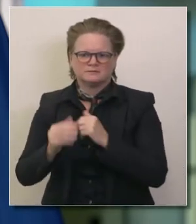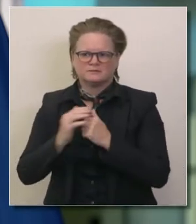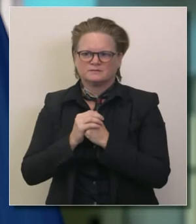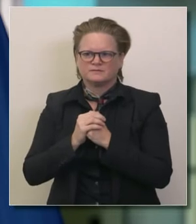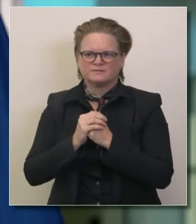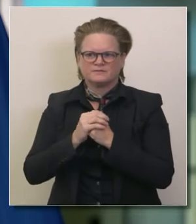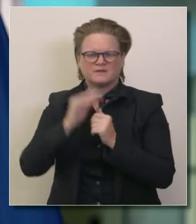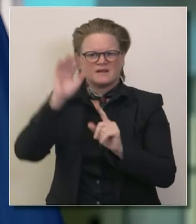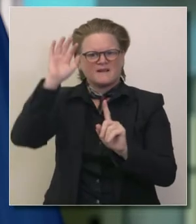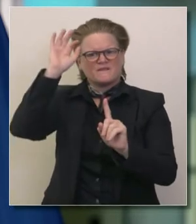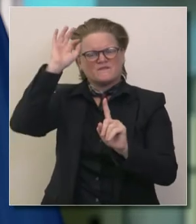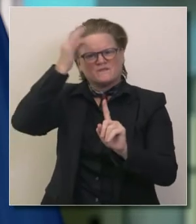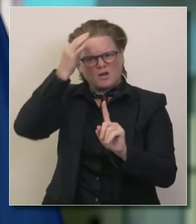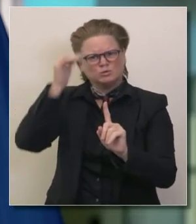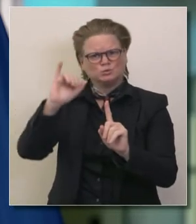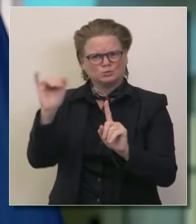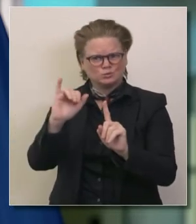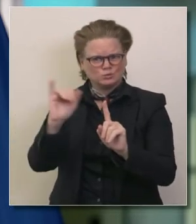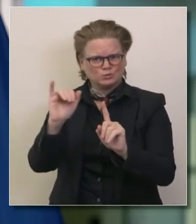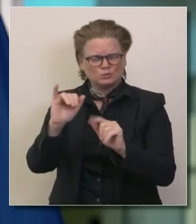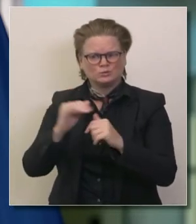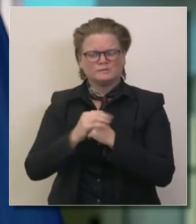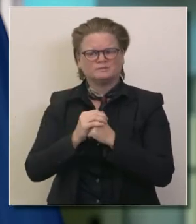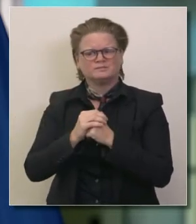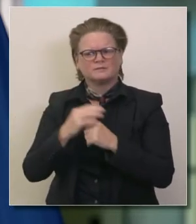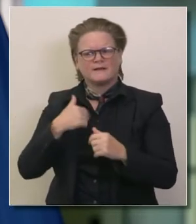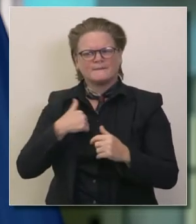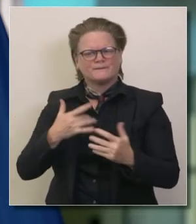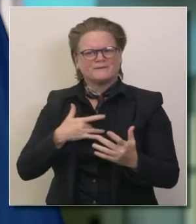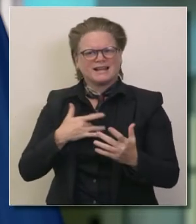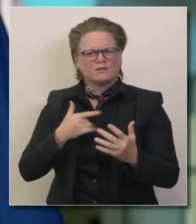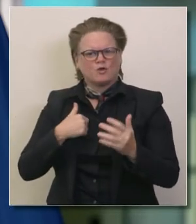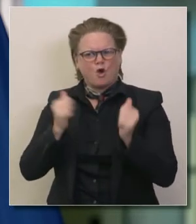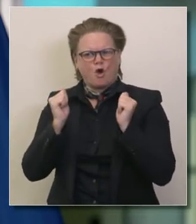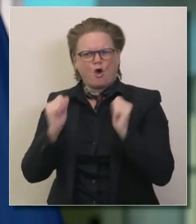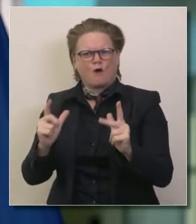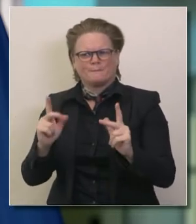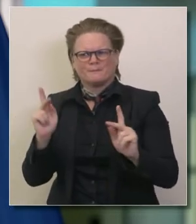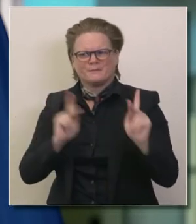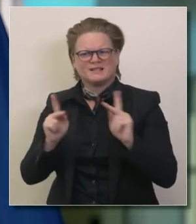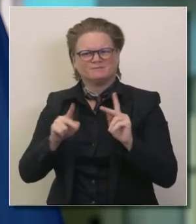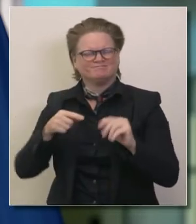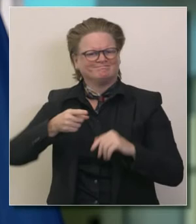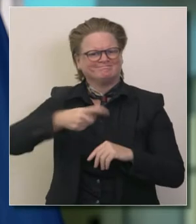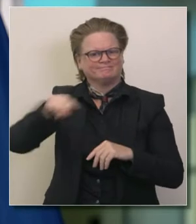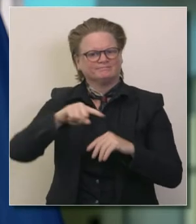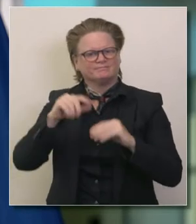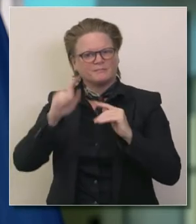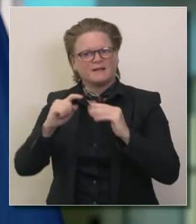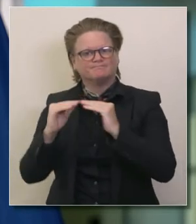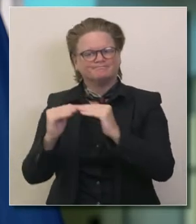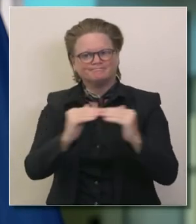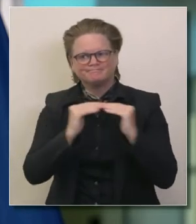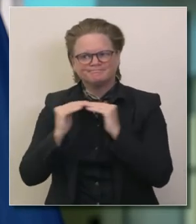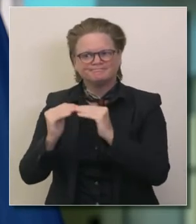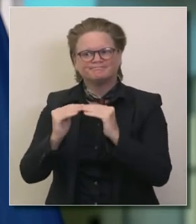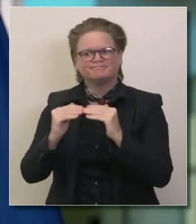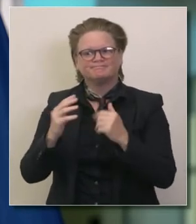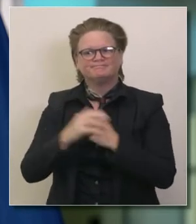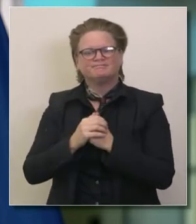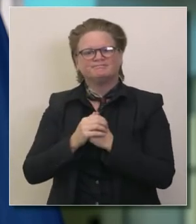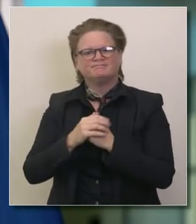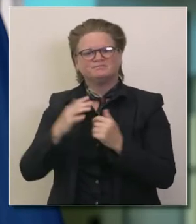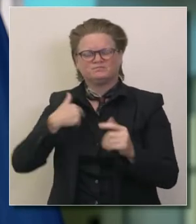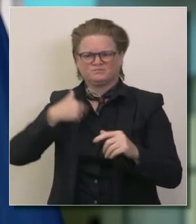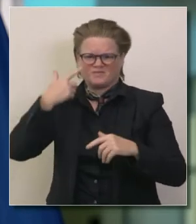el ímpetu que llevamos hacia adelante el movimiento hacia adelante todo el mundo debe recibir juicio justo pero California es el estado más grande de